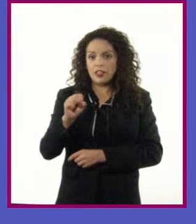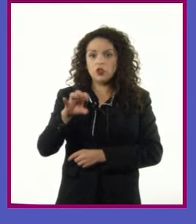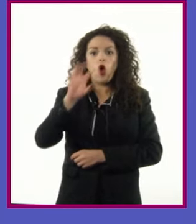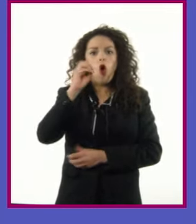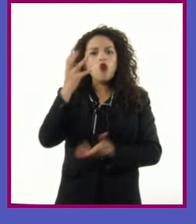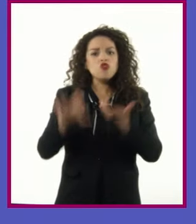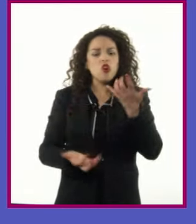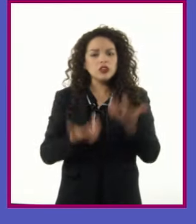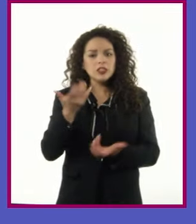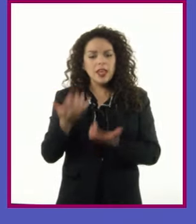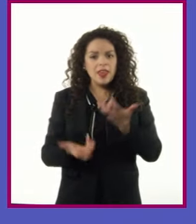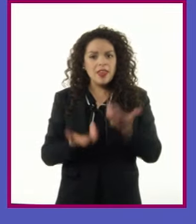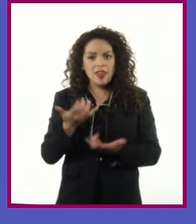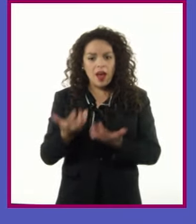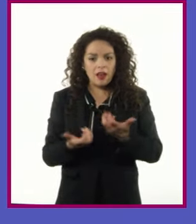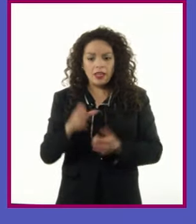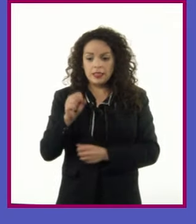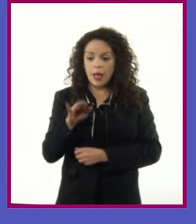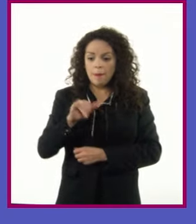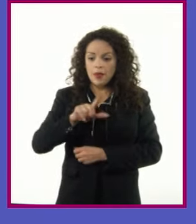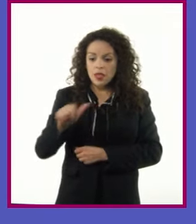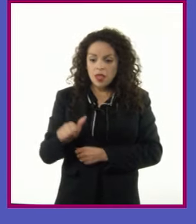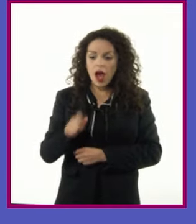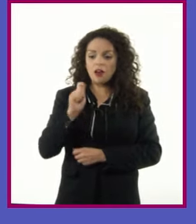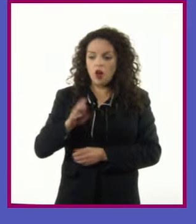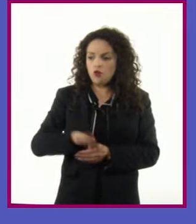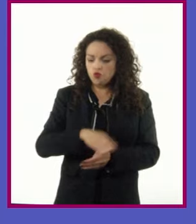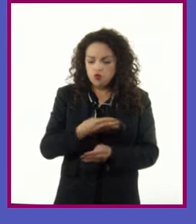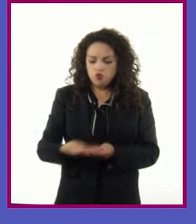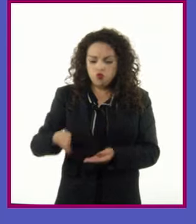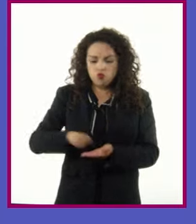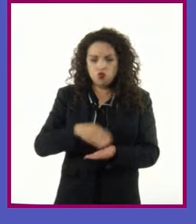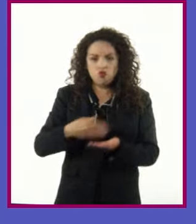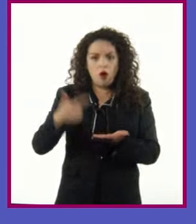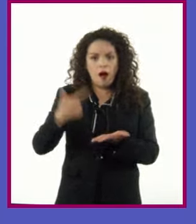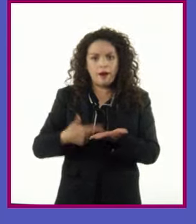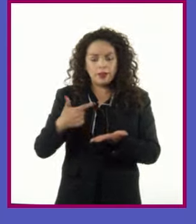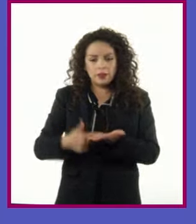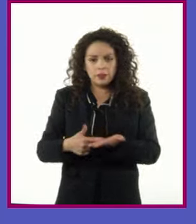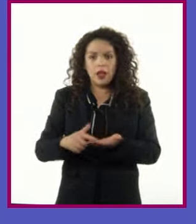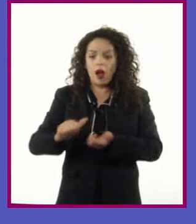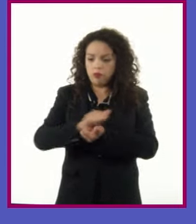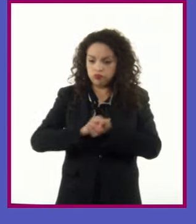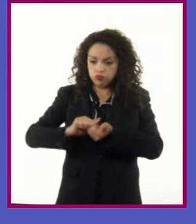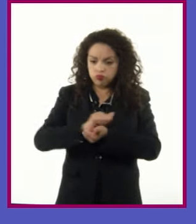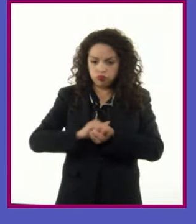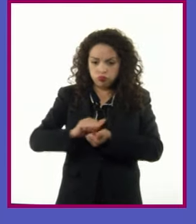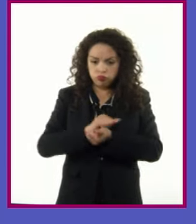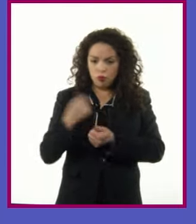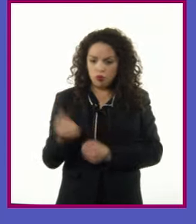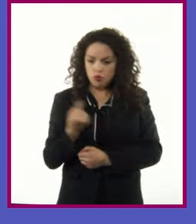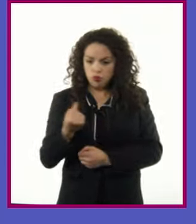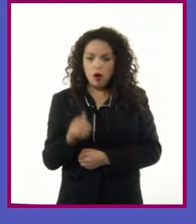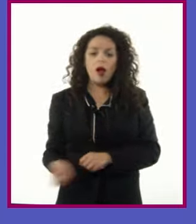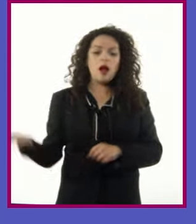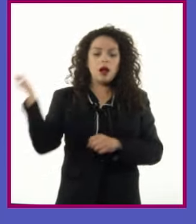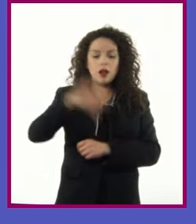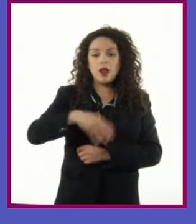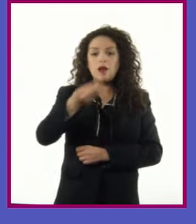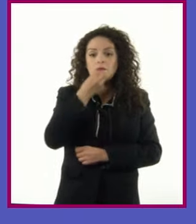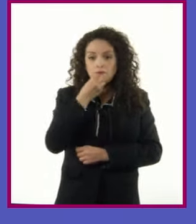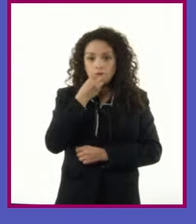Las semillas se tuestan, se muelen y se agregan a comidas Las pencas también son